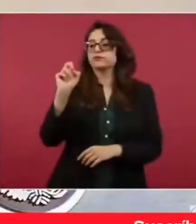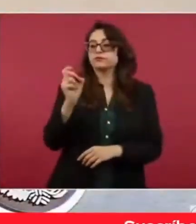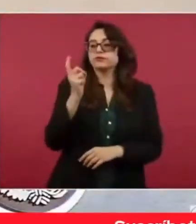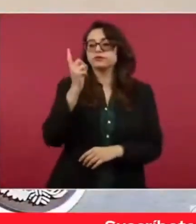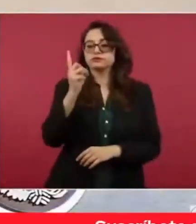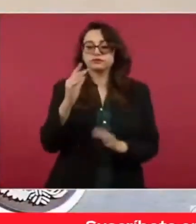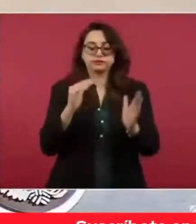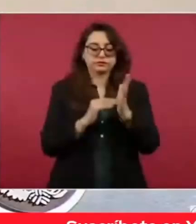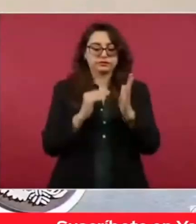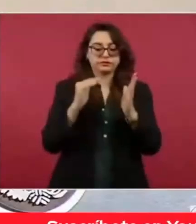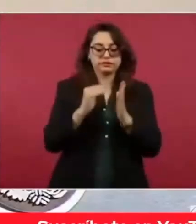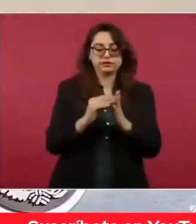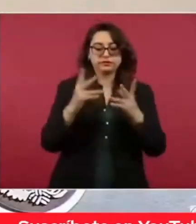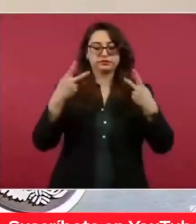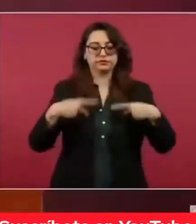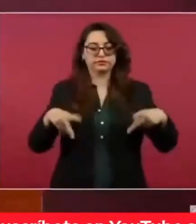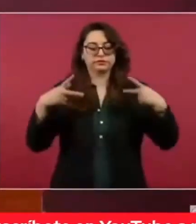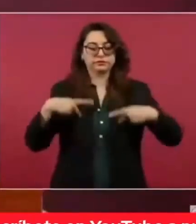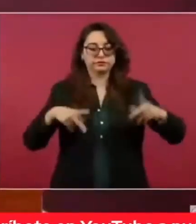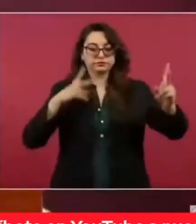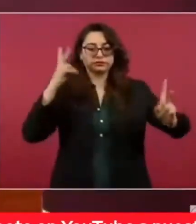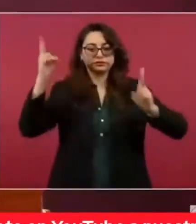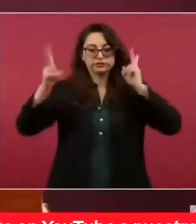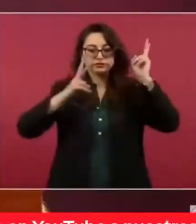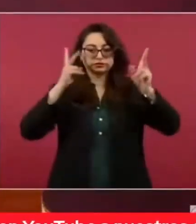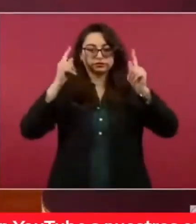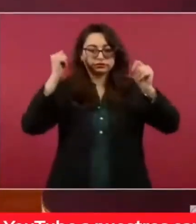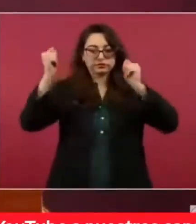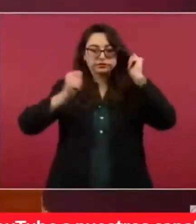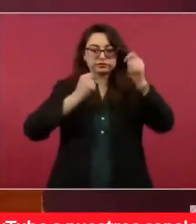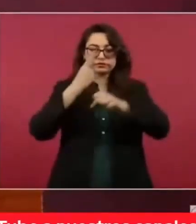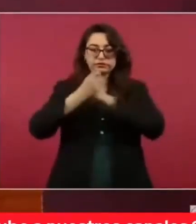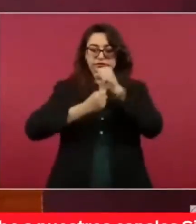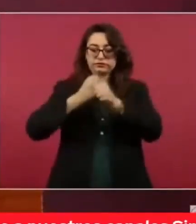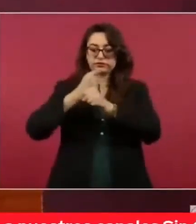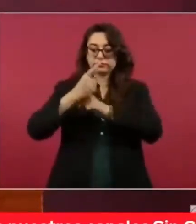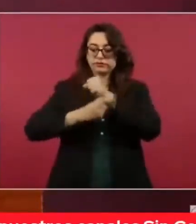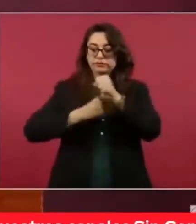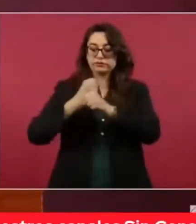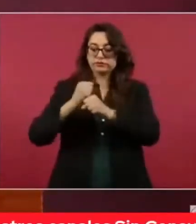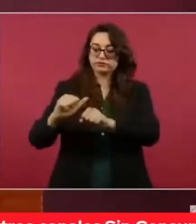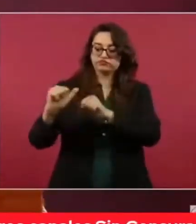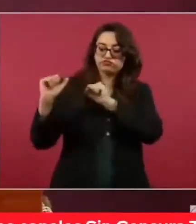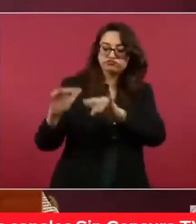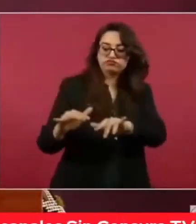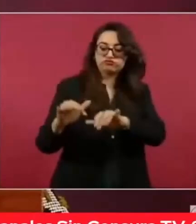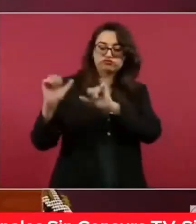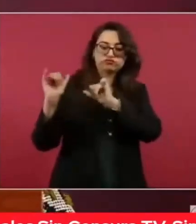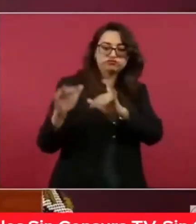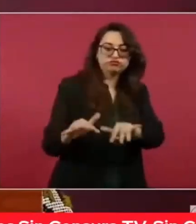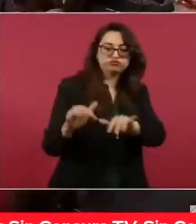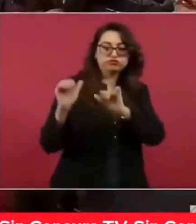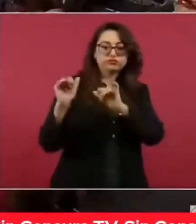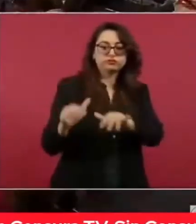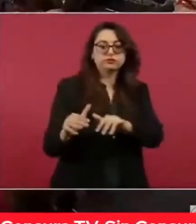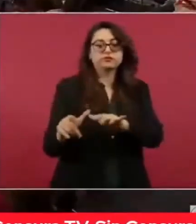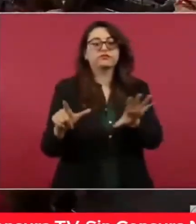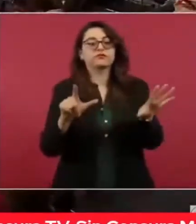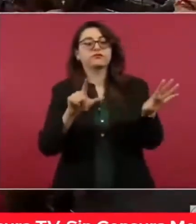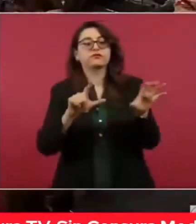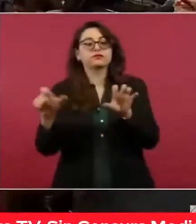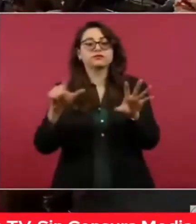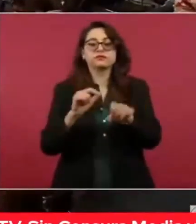millones de pasajeros que llegan anualmente por esta vía y hasta 700 operaciones